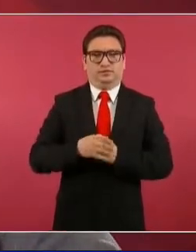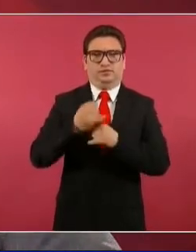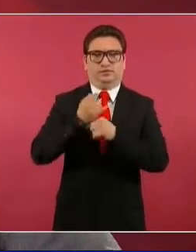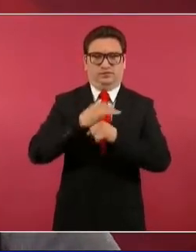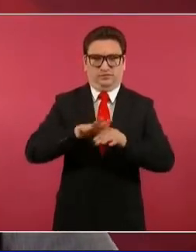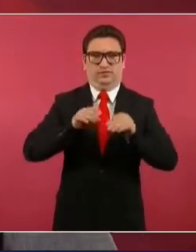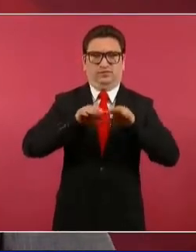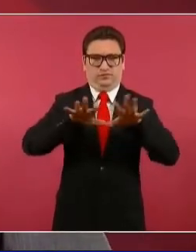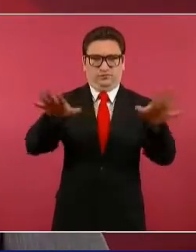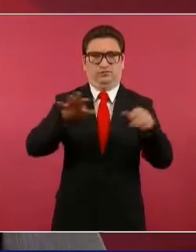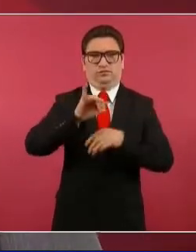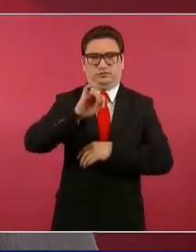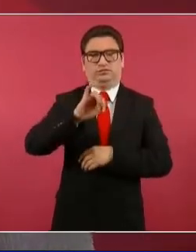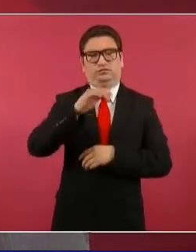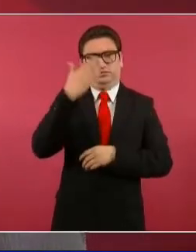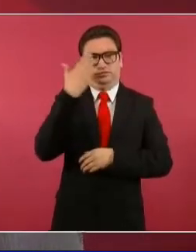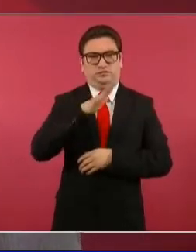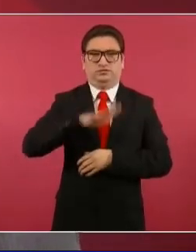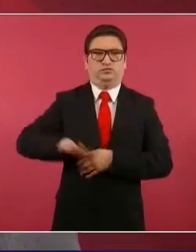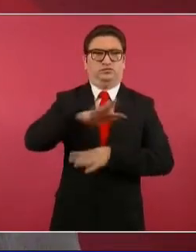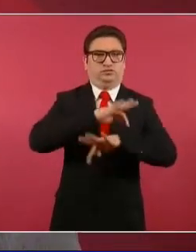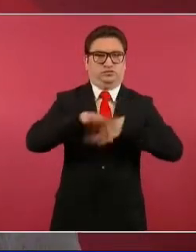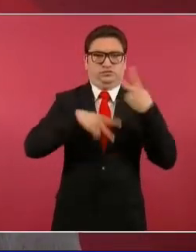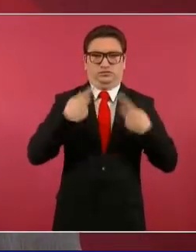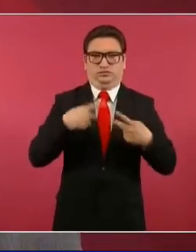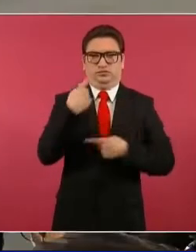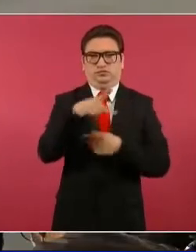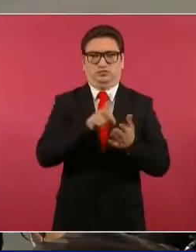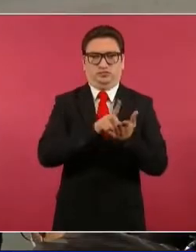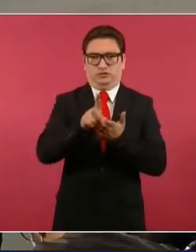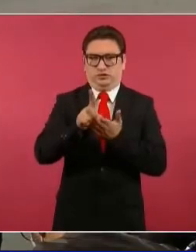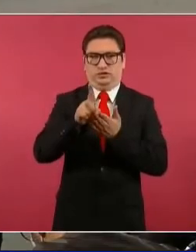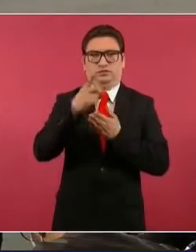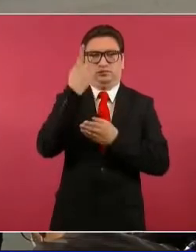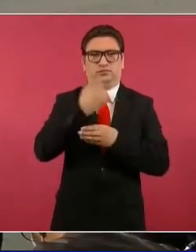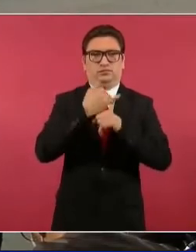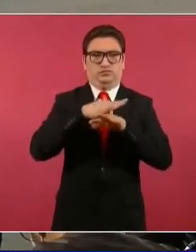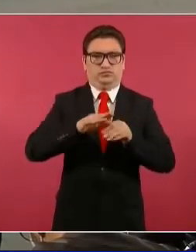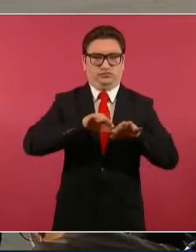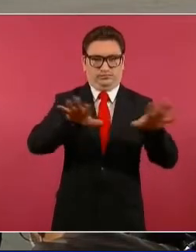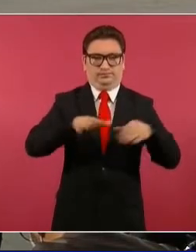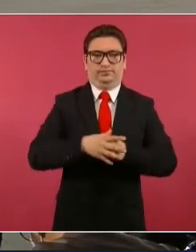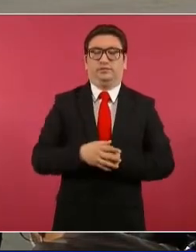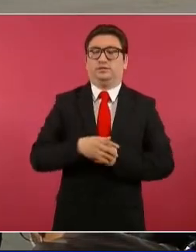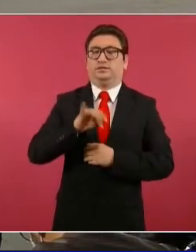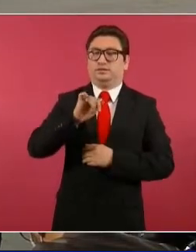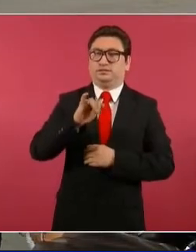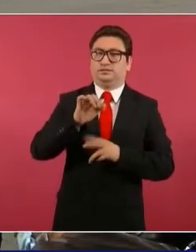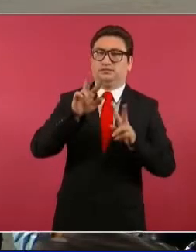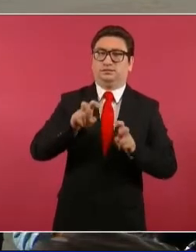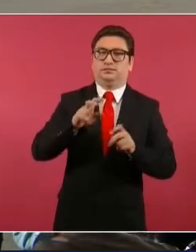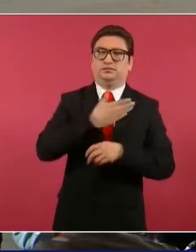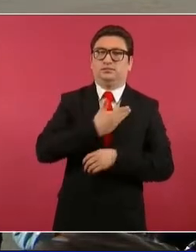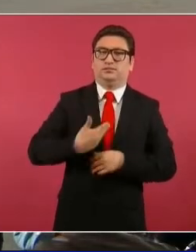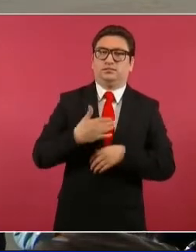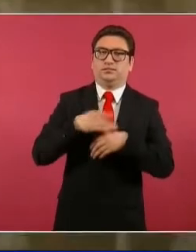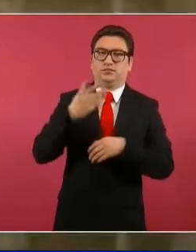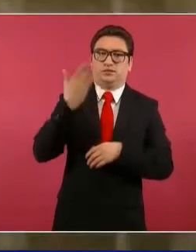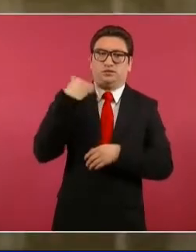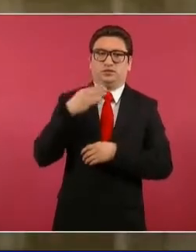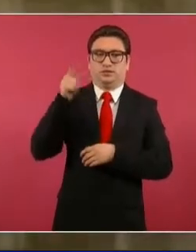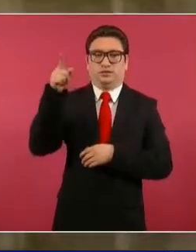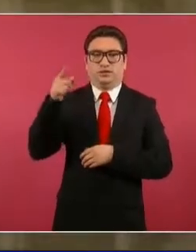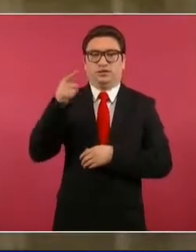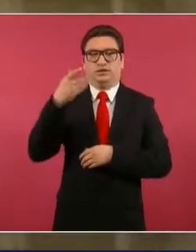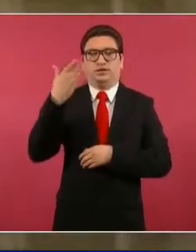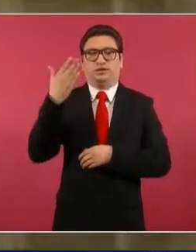información, el derecho del pueblo, de la gente a la información. Sobre todo, presidente, considerando lo que decía el canciller